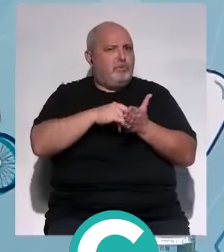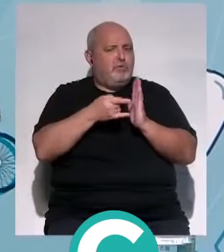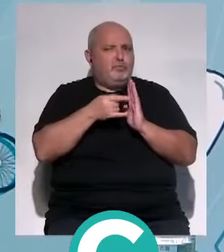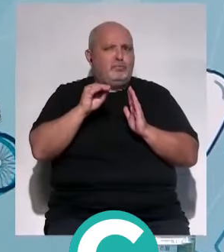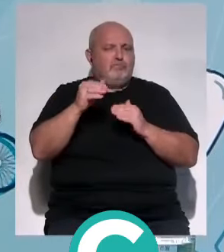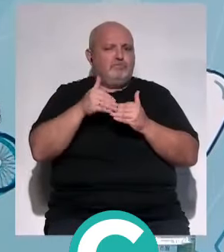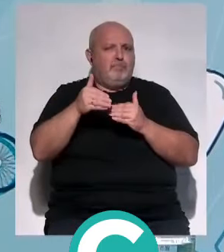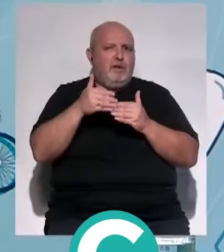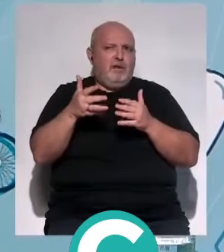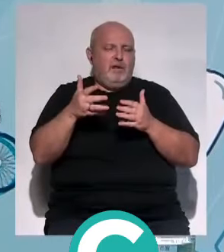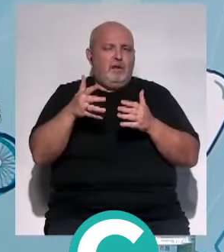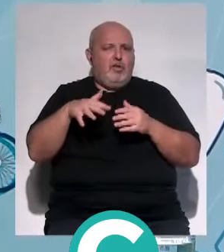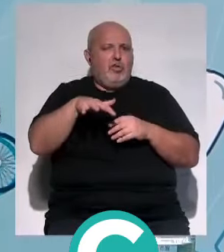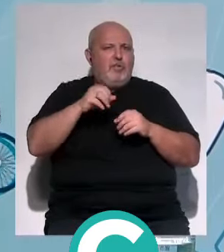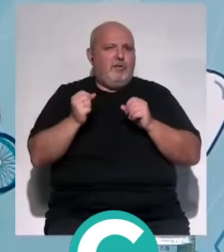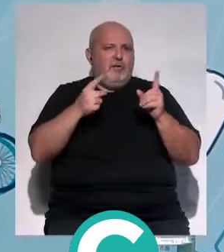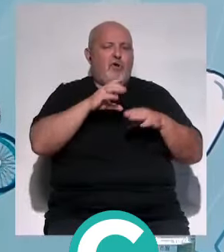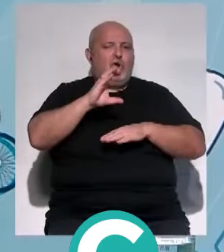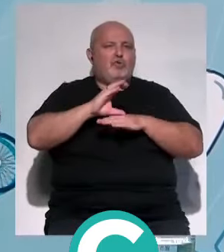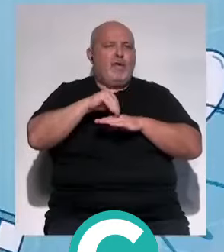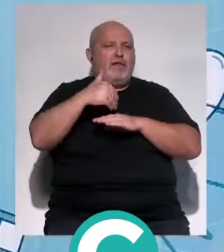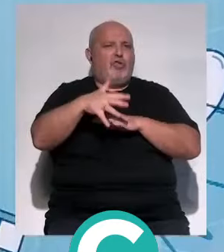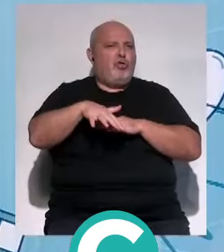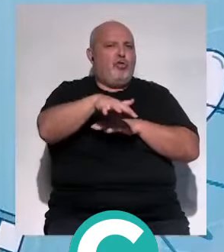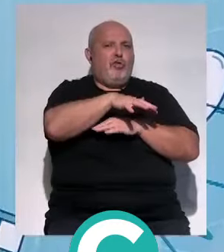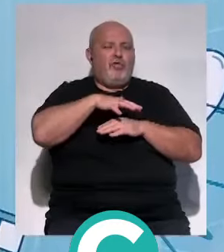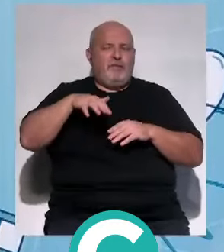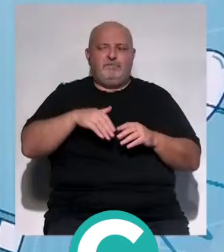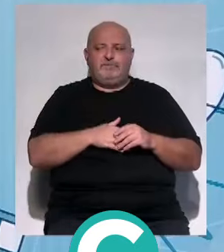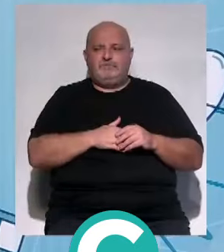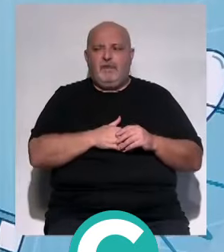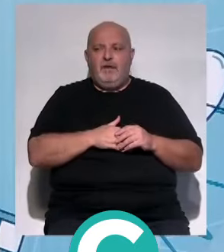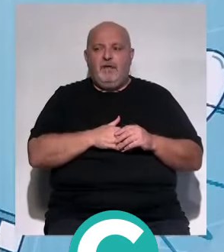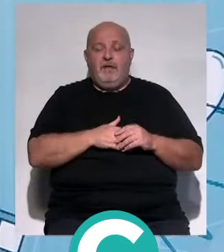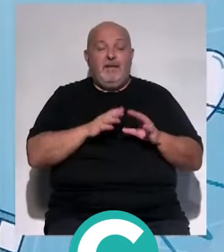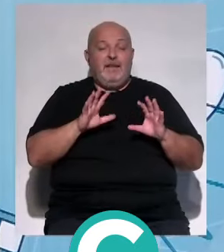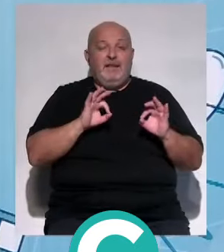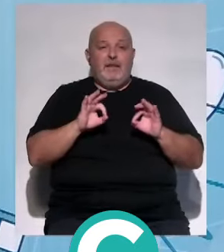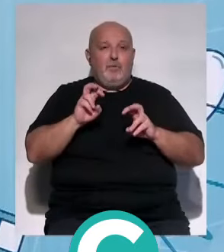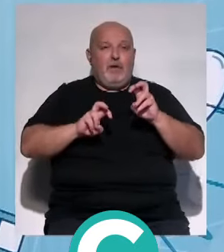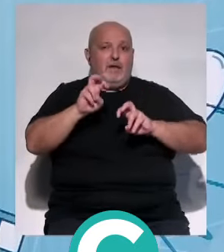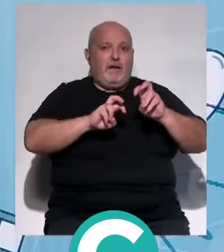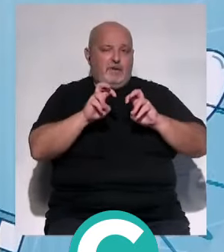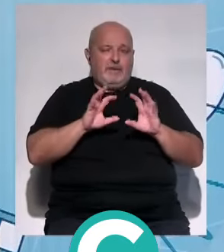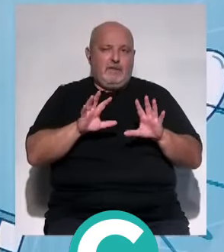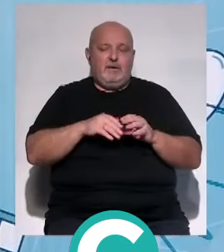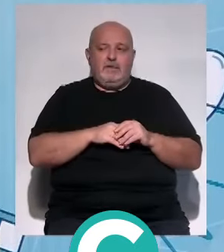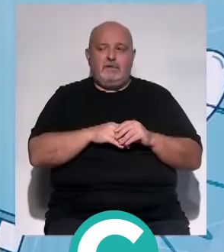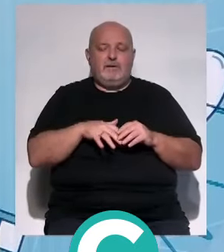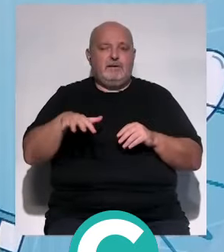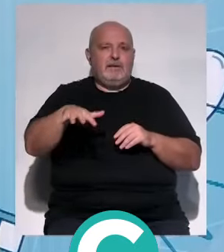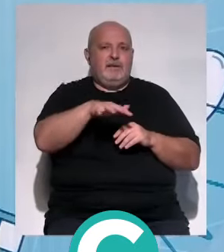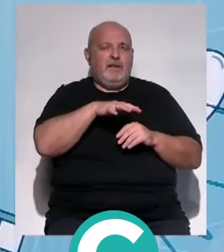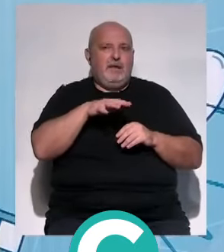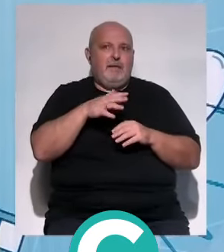ese cambio de ubicación de las consultas externas, dónde irías? Estamos buscando sitios